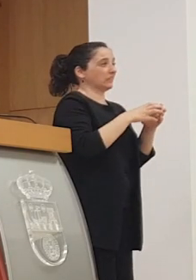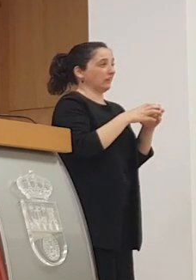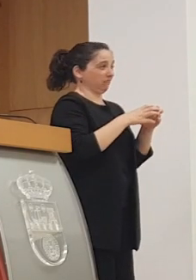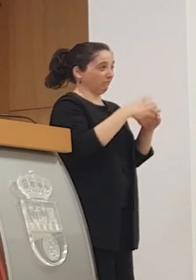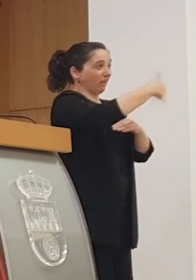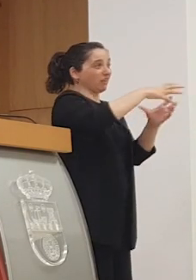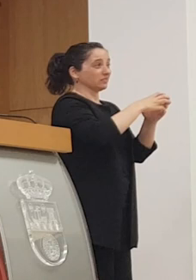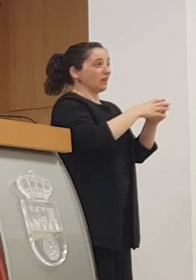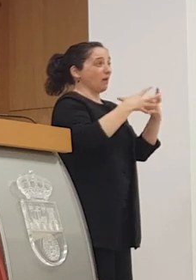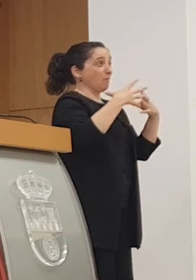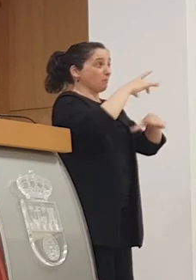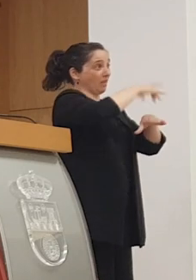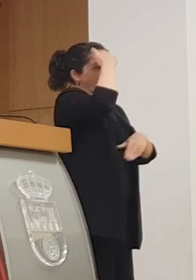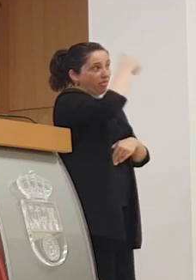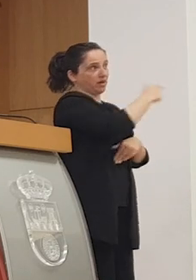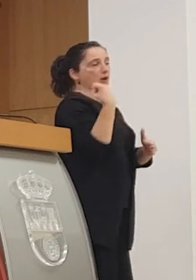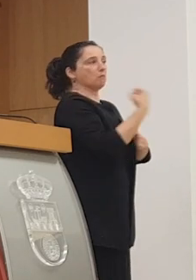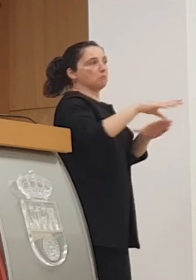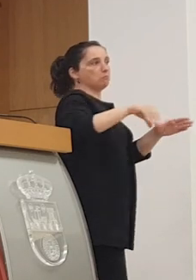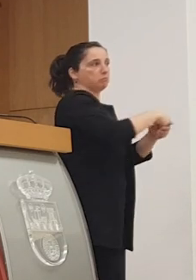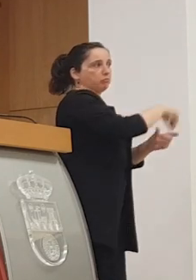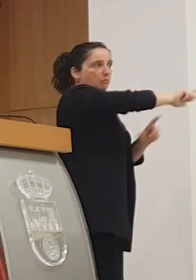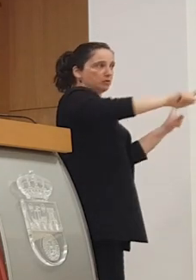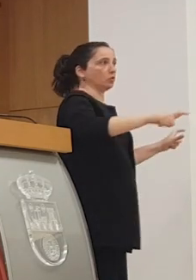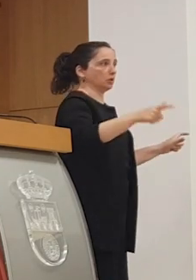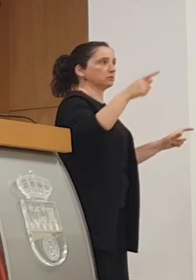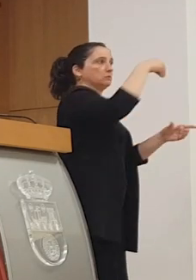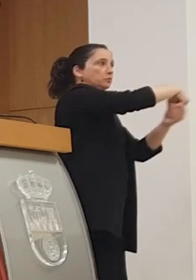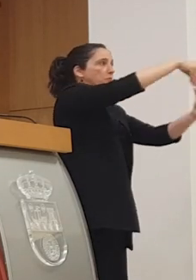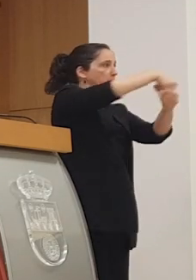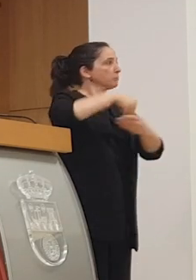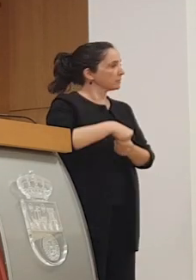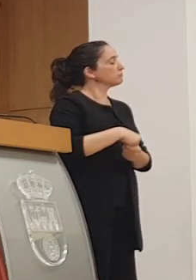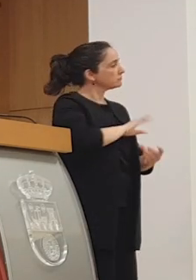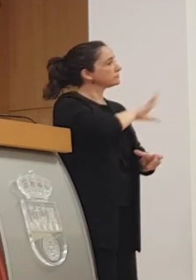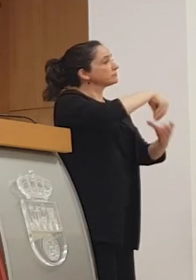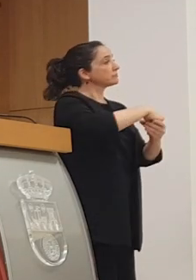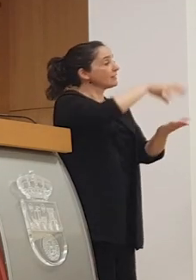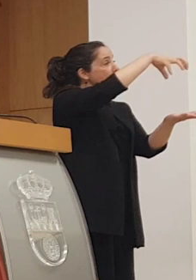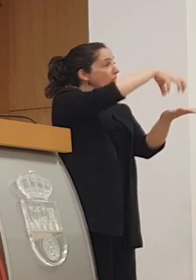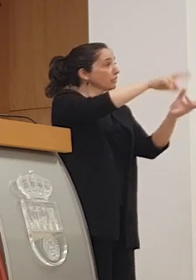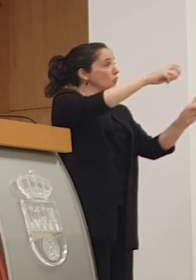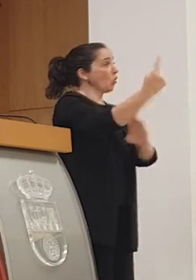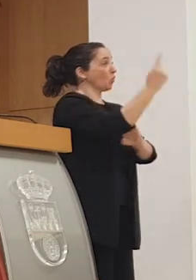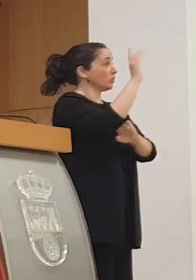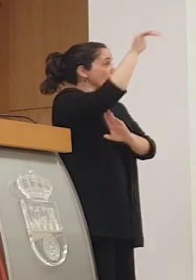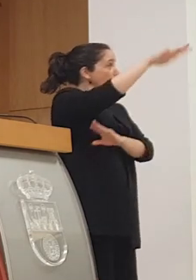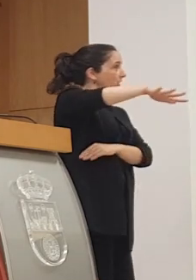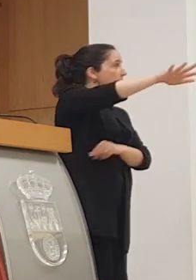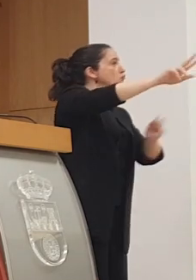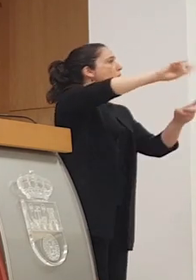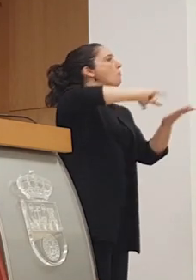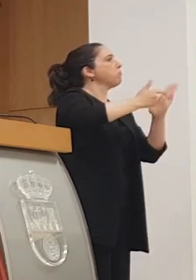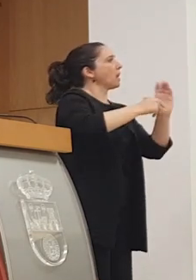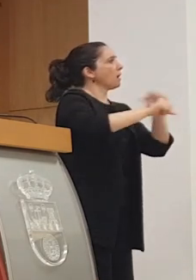-Hermida. Estamos dispuestos a reforzar la plantilla de dicho centro y también a incluir el centro de salud de la zona de Cueto y Monte